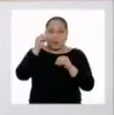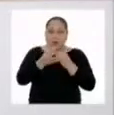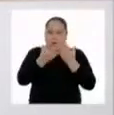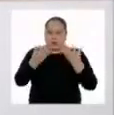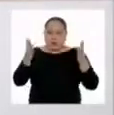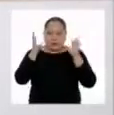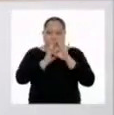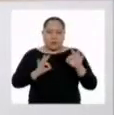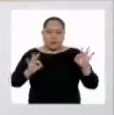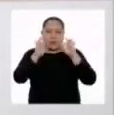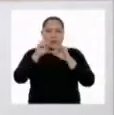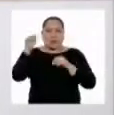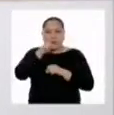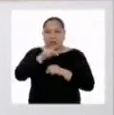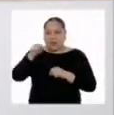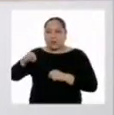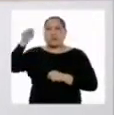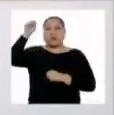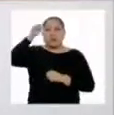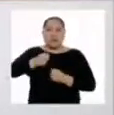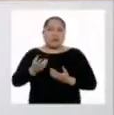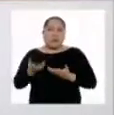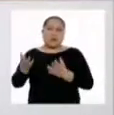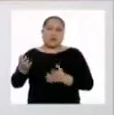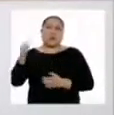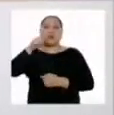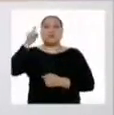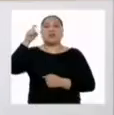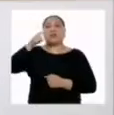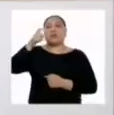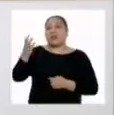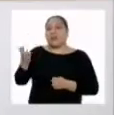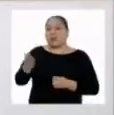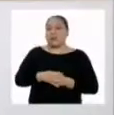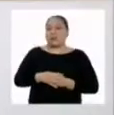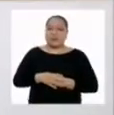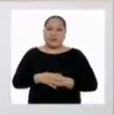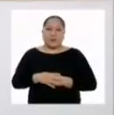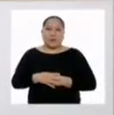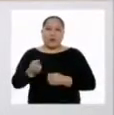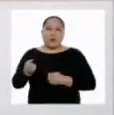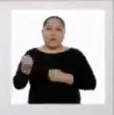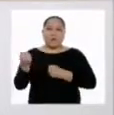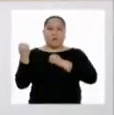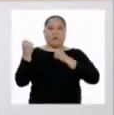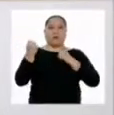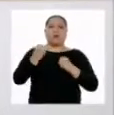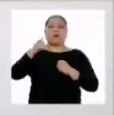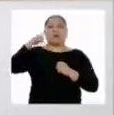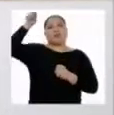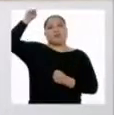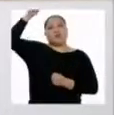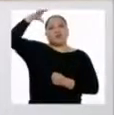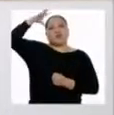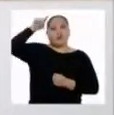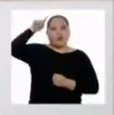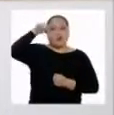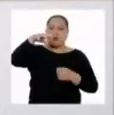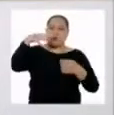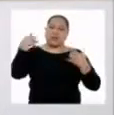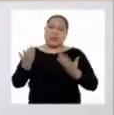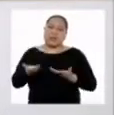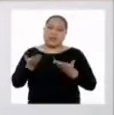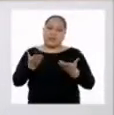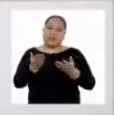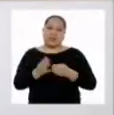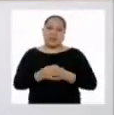propicias para que esto suceda. Para ello, solo necesitan la energía del sol, que es lo que tú ya